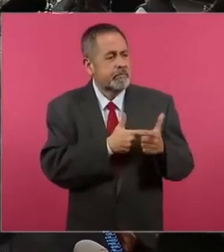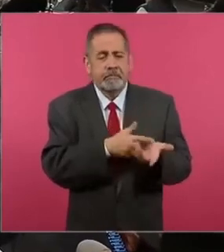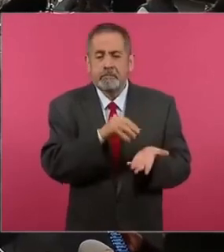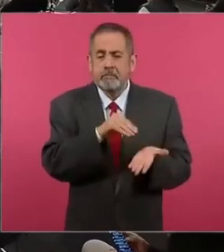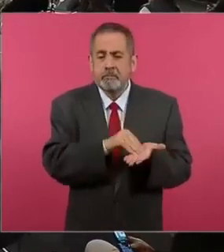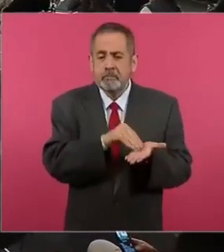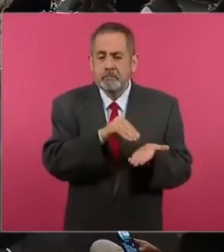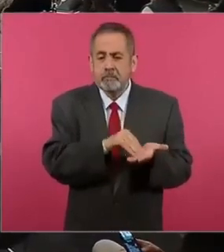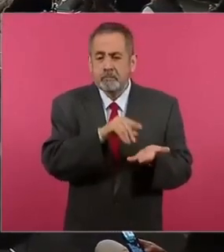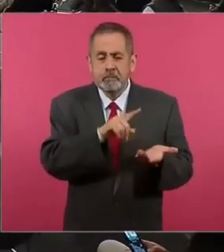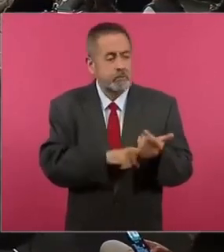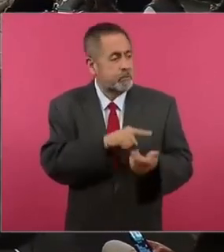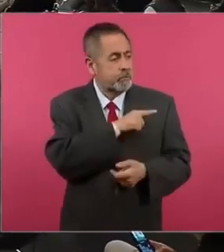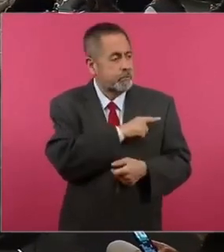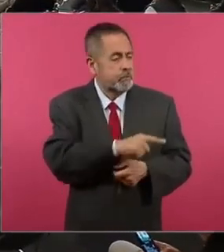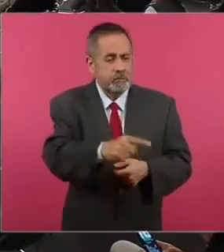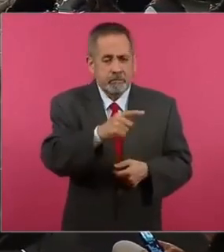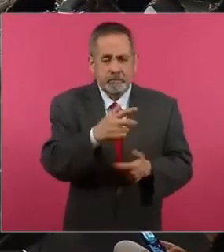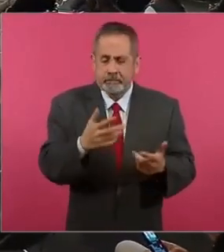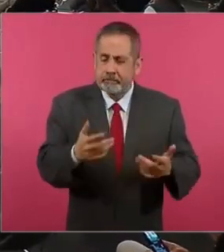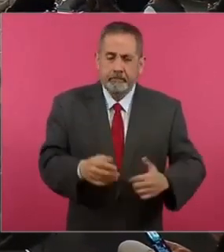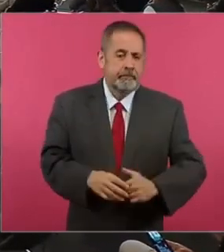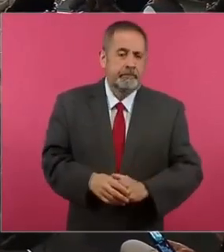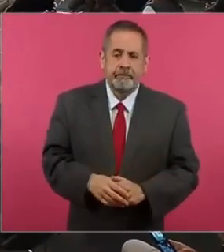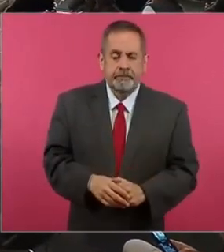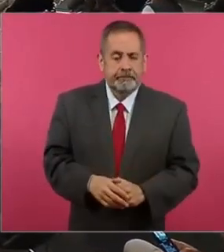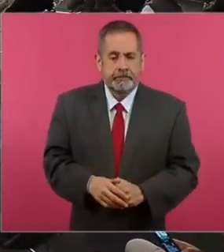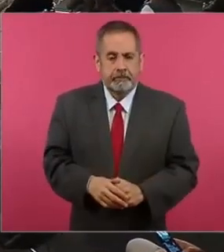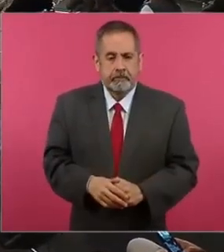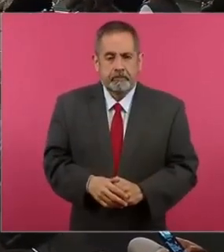por mucho tiempo. Ahora ya